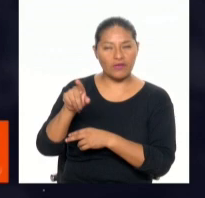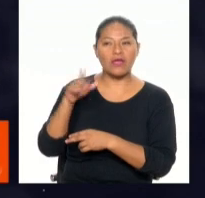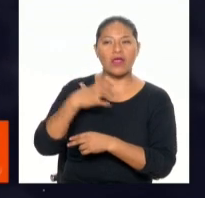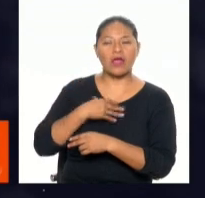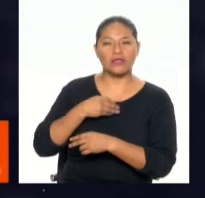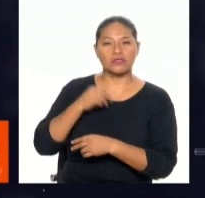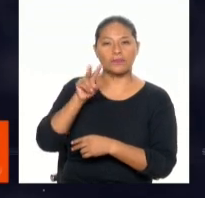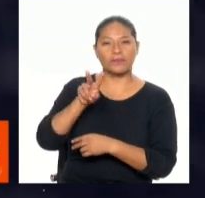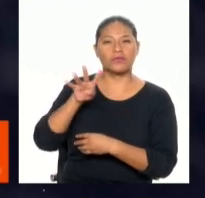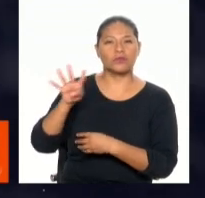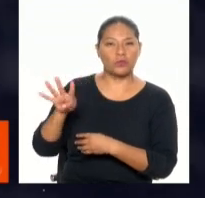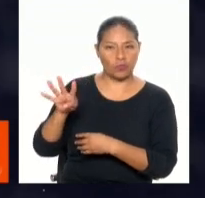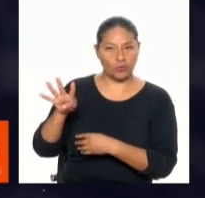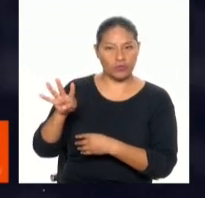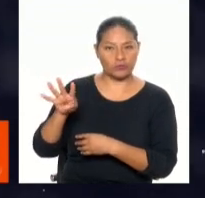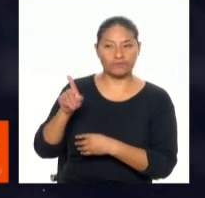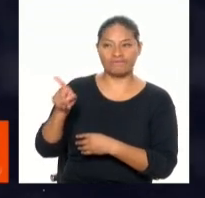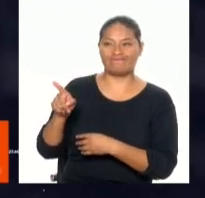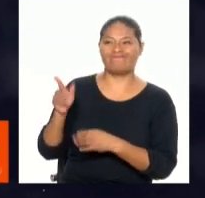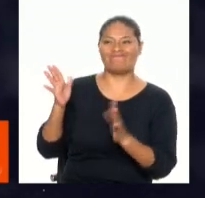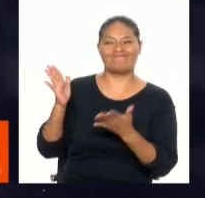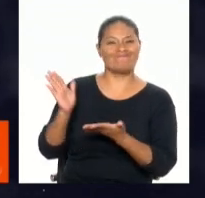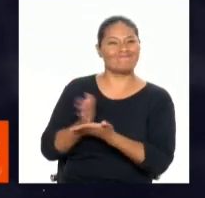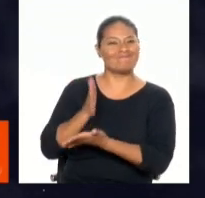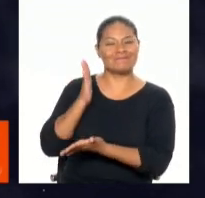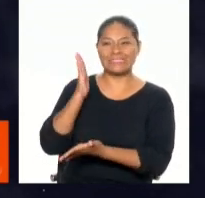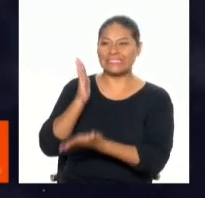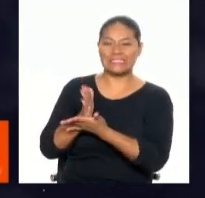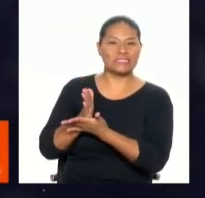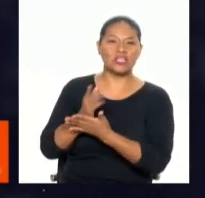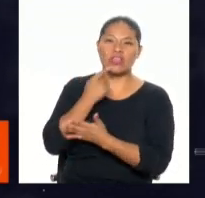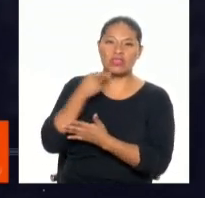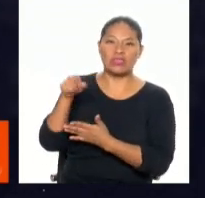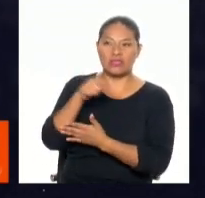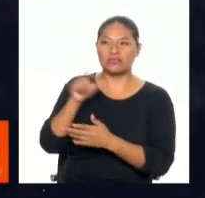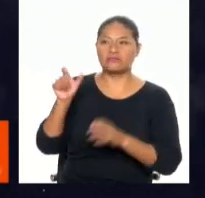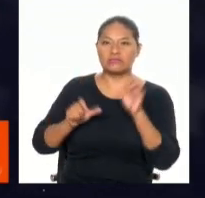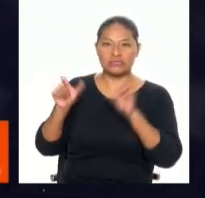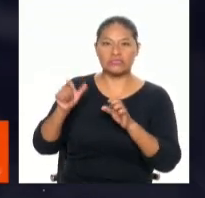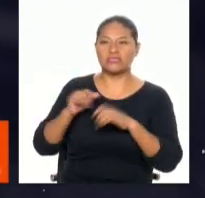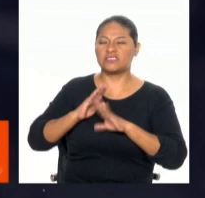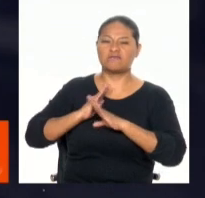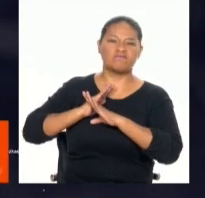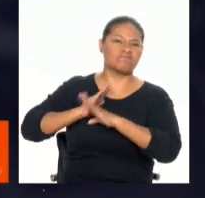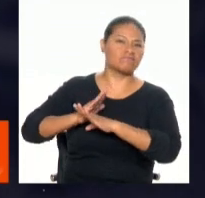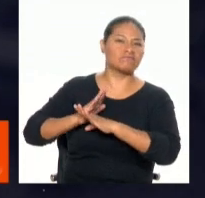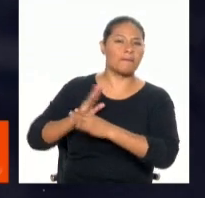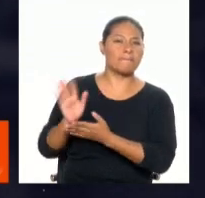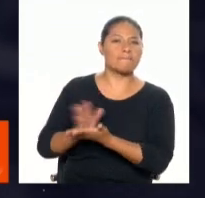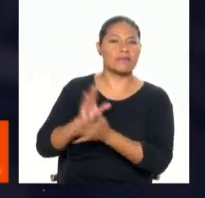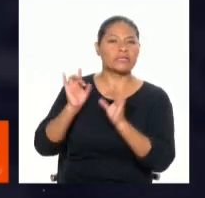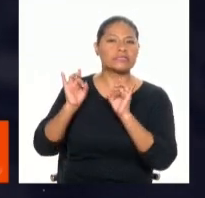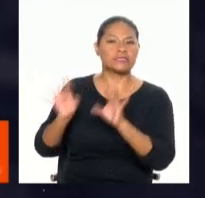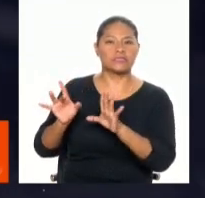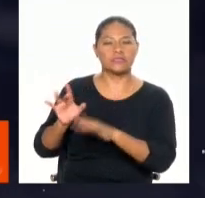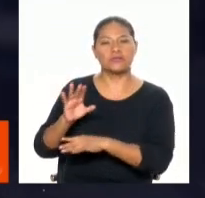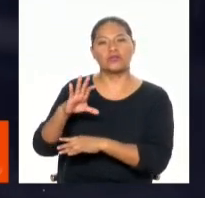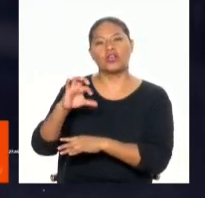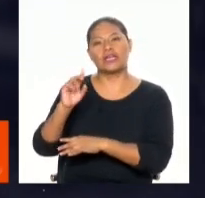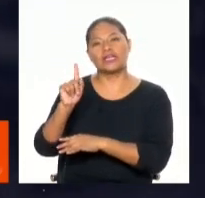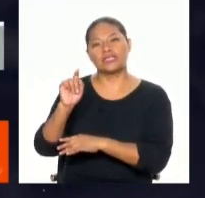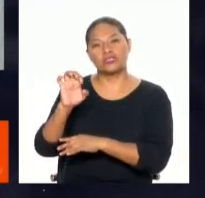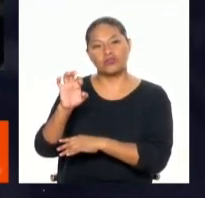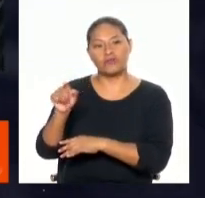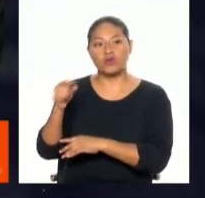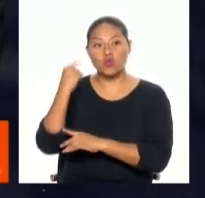24 años. Maldito Christopher, es como en los mundo de lampas se le estaría conociendo, si usted conoce